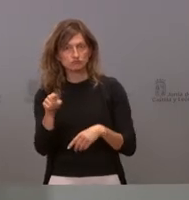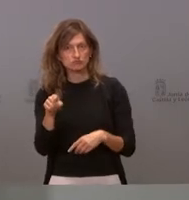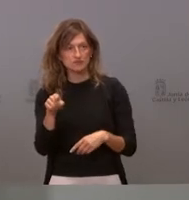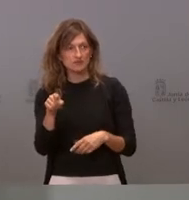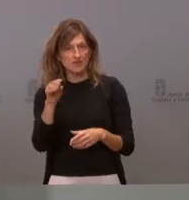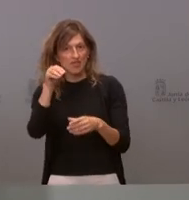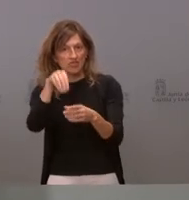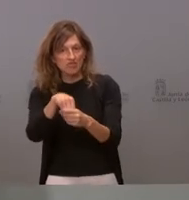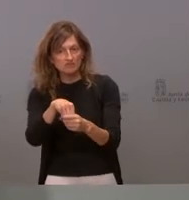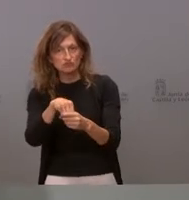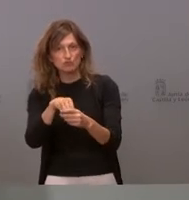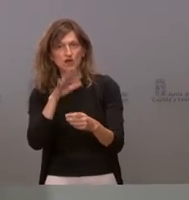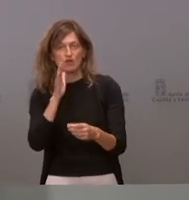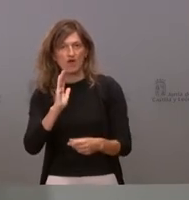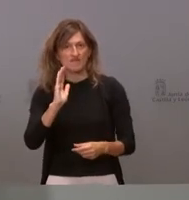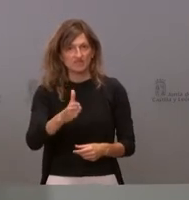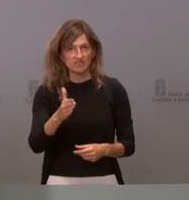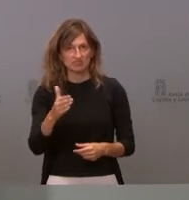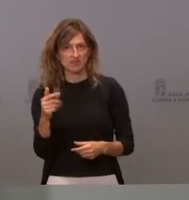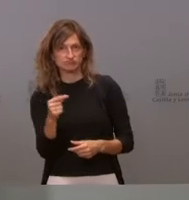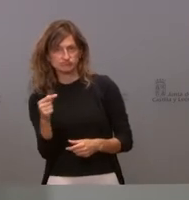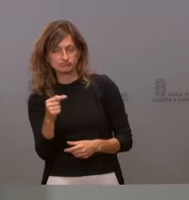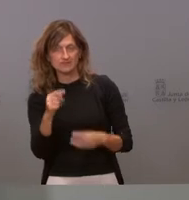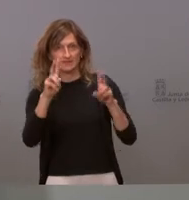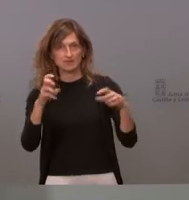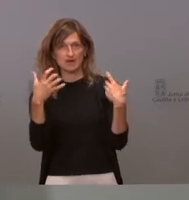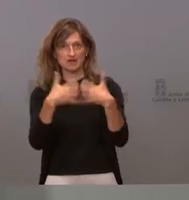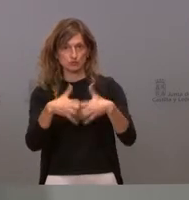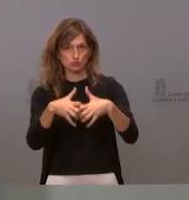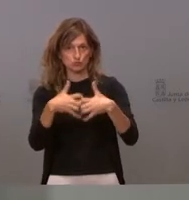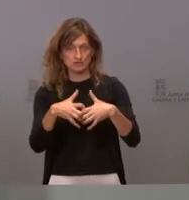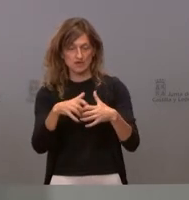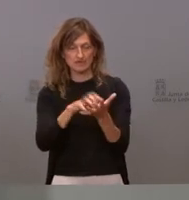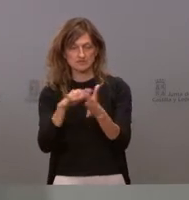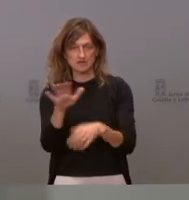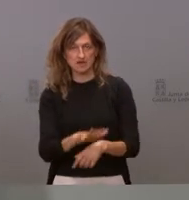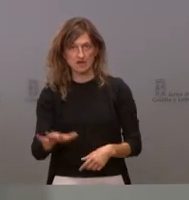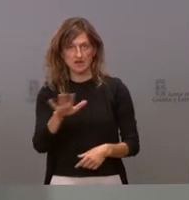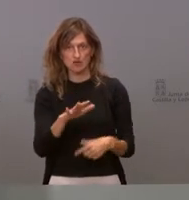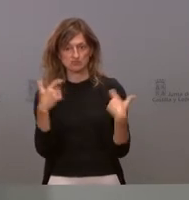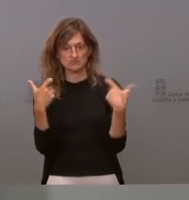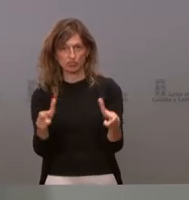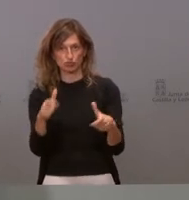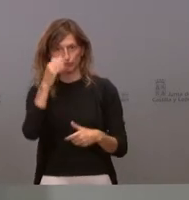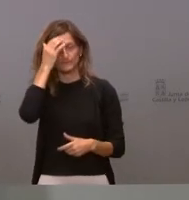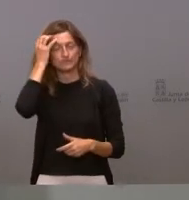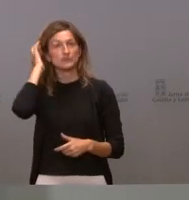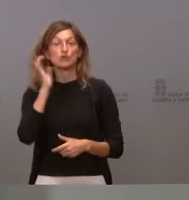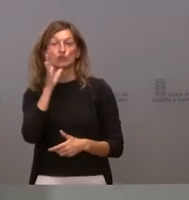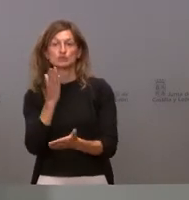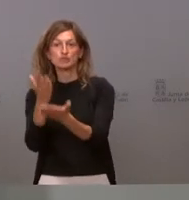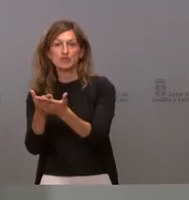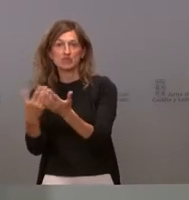lugar a un claro perjuicio a la industria de Castilla y León del sector. Hemos solicitado